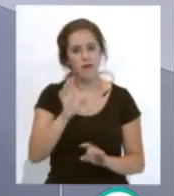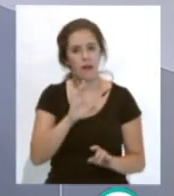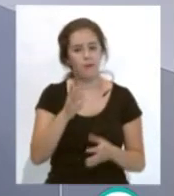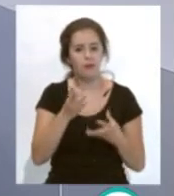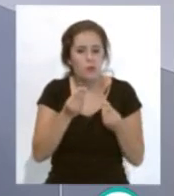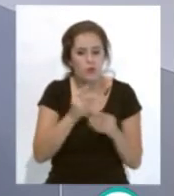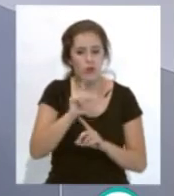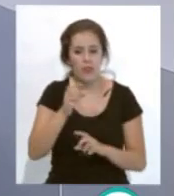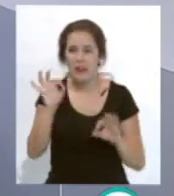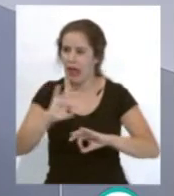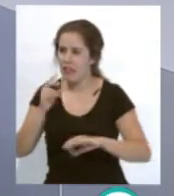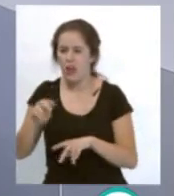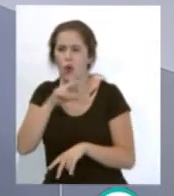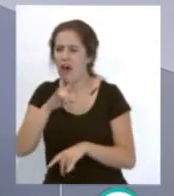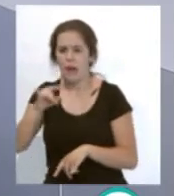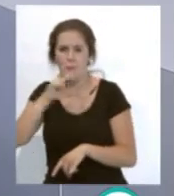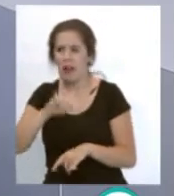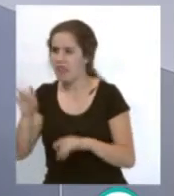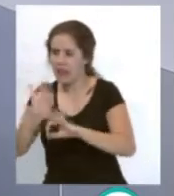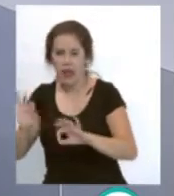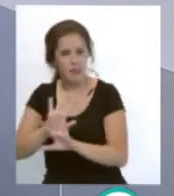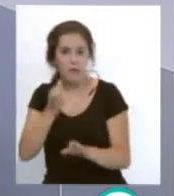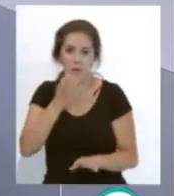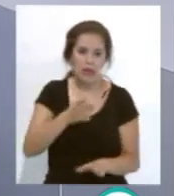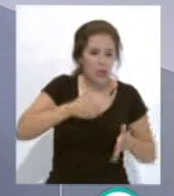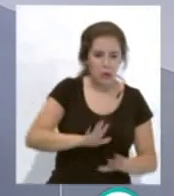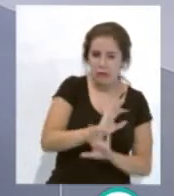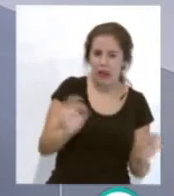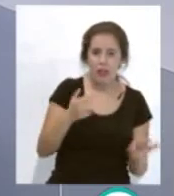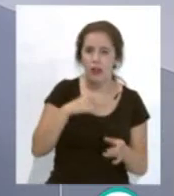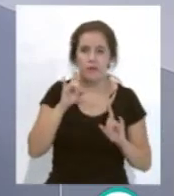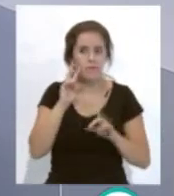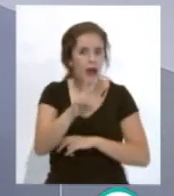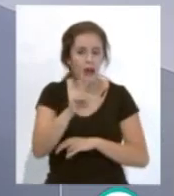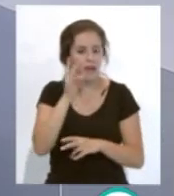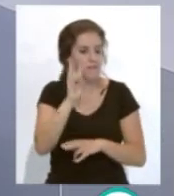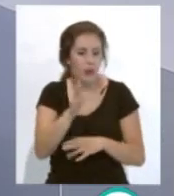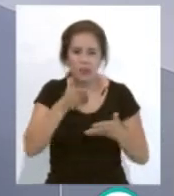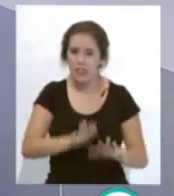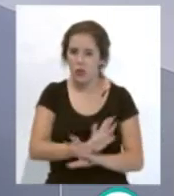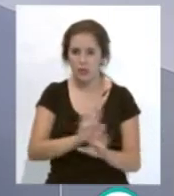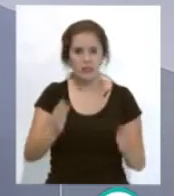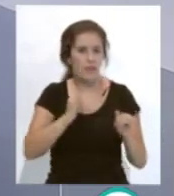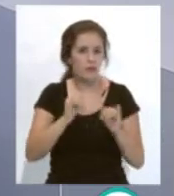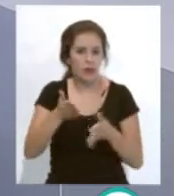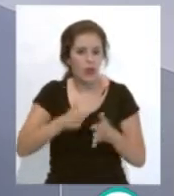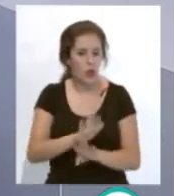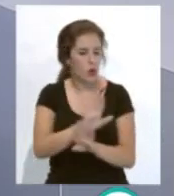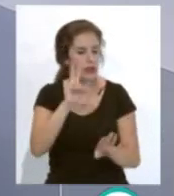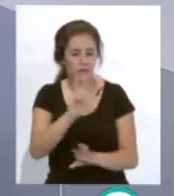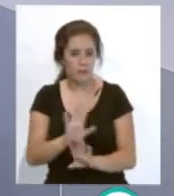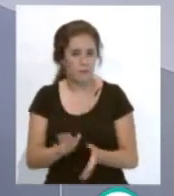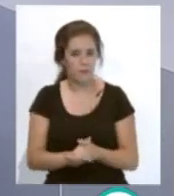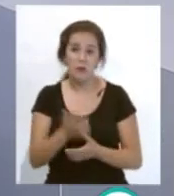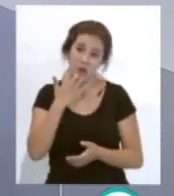mal de nadie ni bien de su hijo. Simplemente él va a disfrutar del partido y disfrutar de lo que está haciendo. Creo que es un